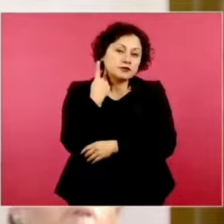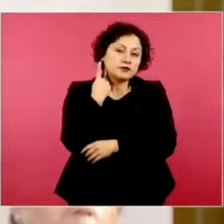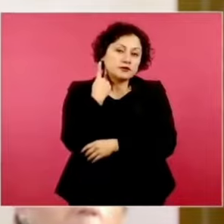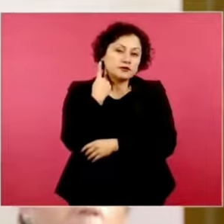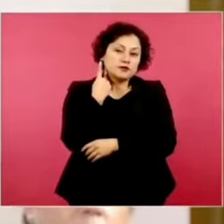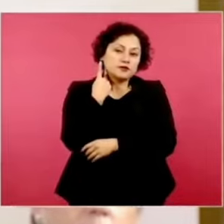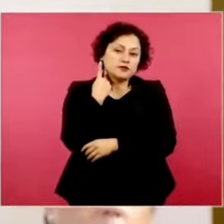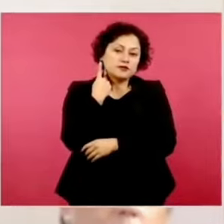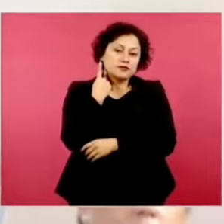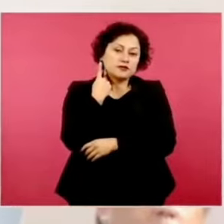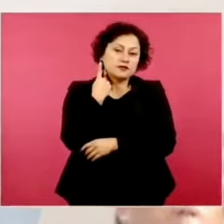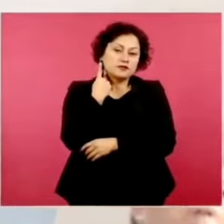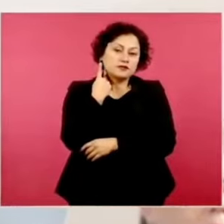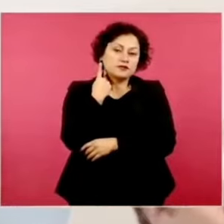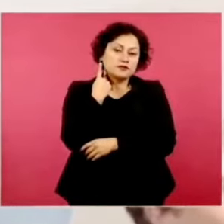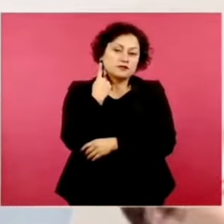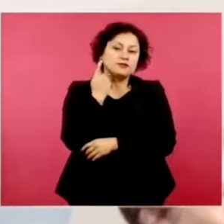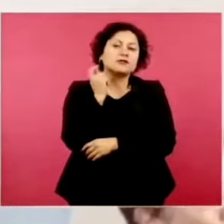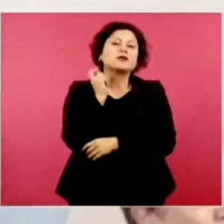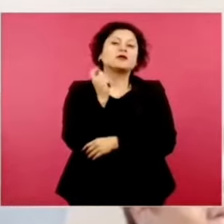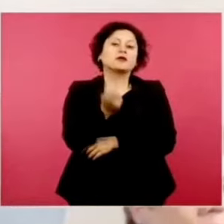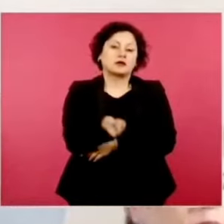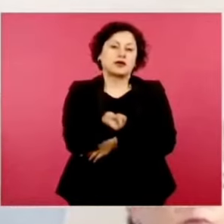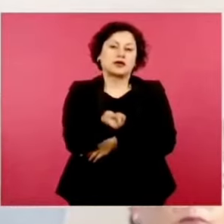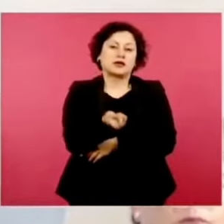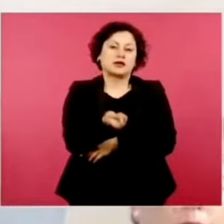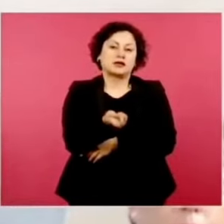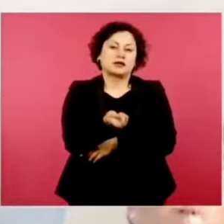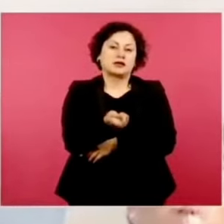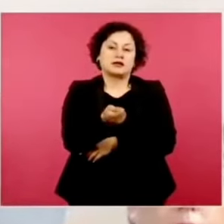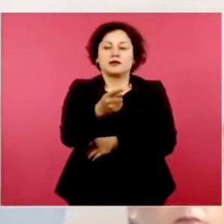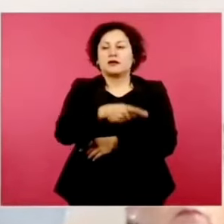ya ve uno las cámaras.